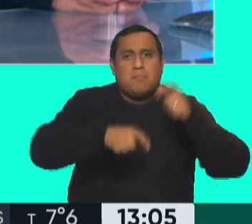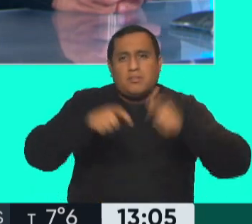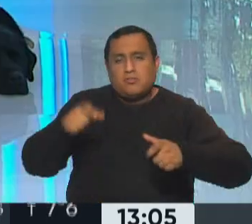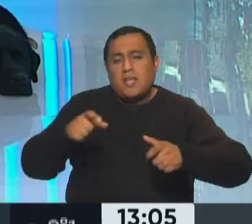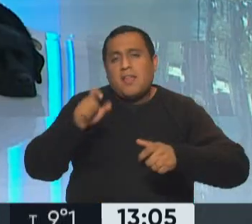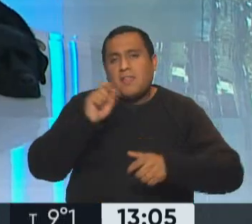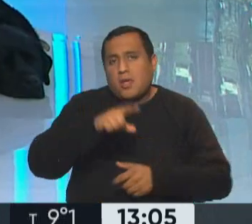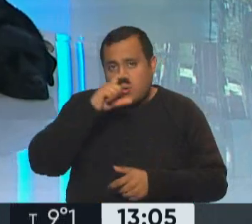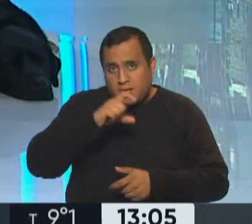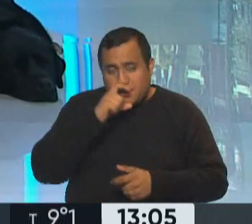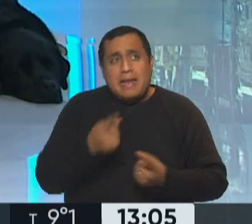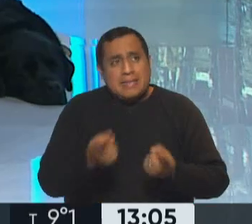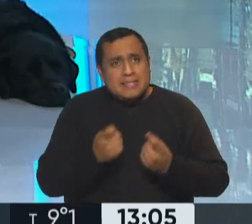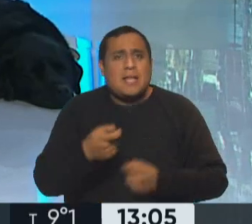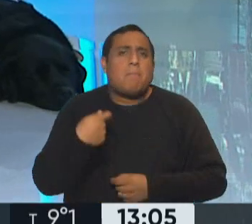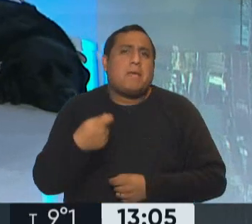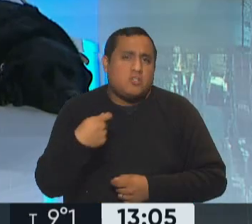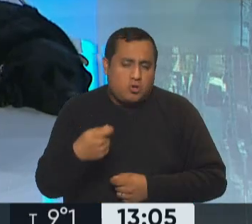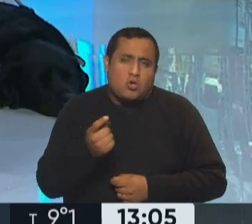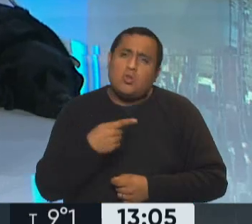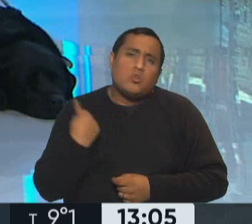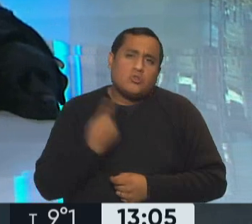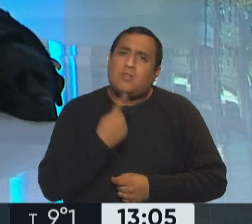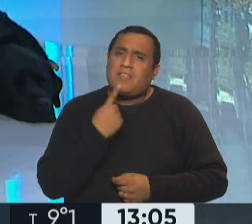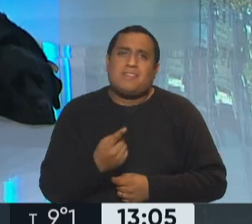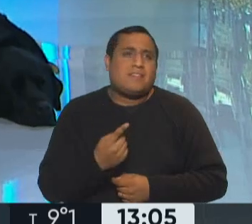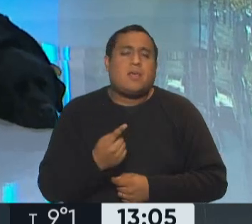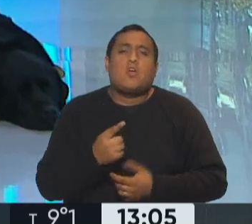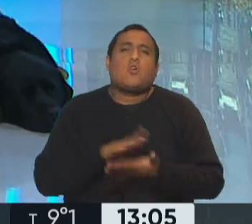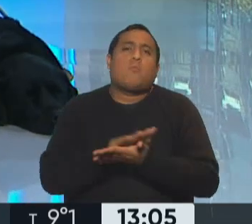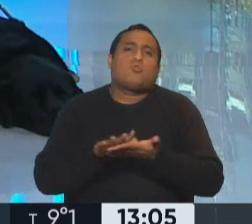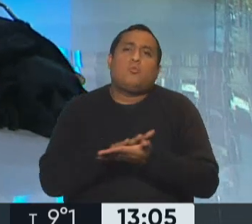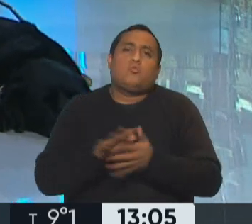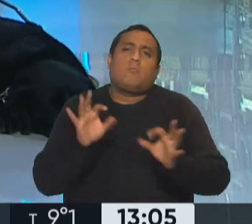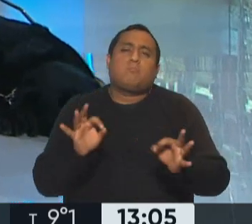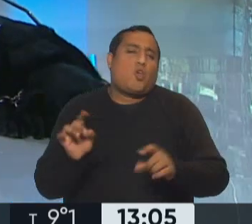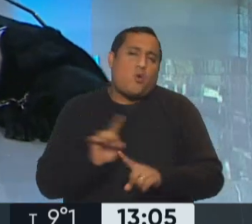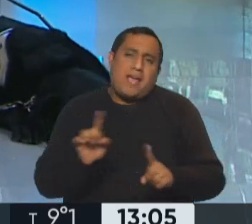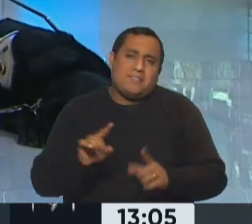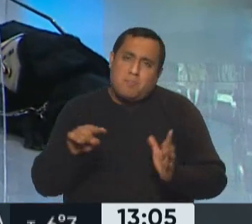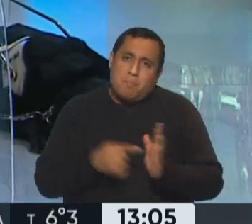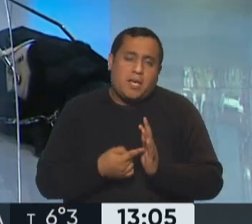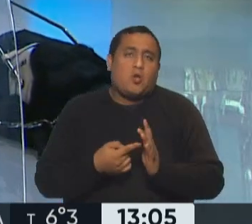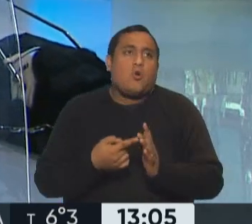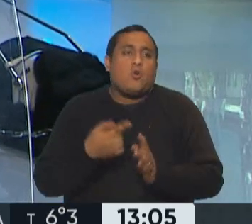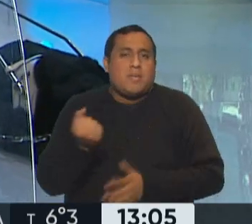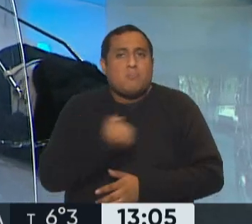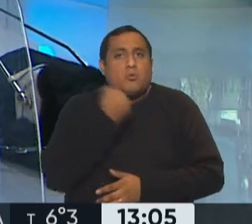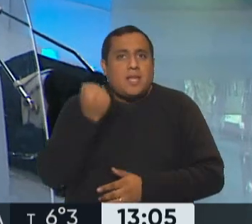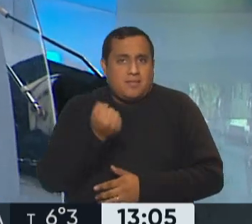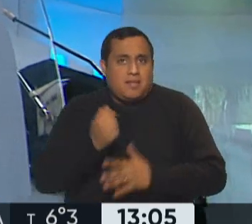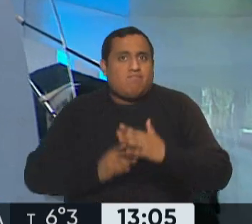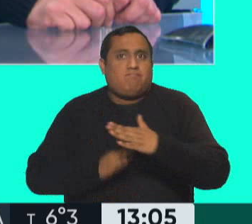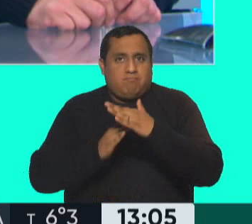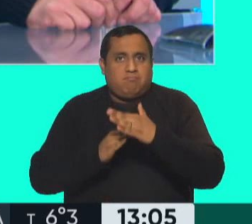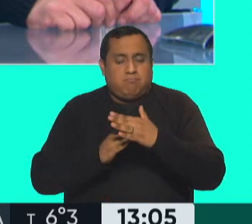están demandando la pensión no contributiva, que siempre decimos, no es la solución definitiva, pero sí es una herramienta central mientras